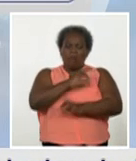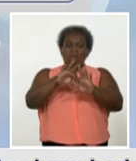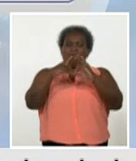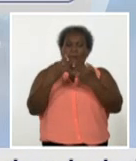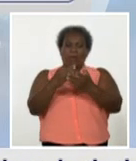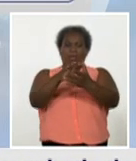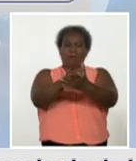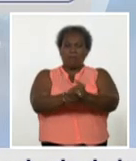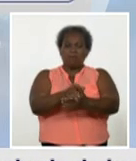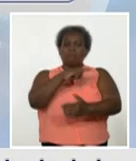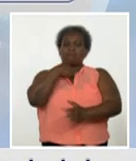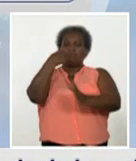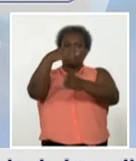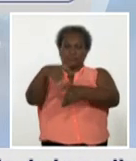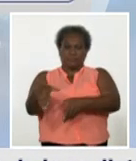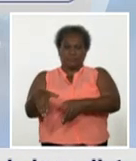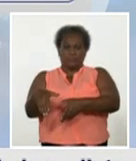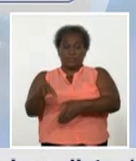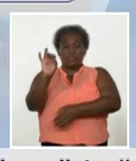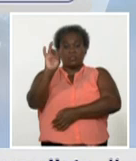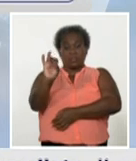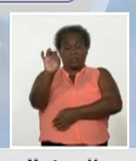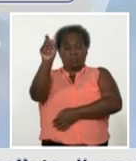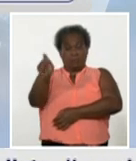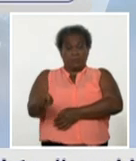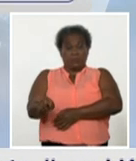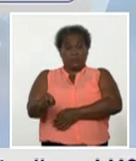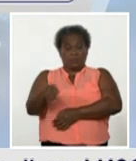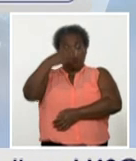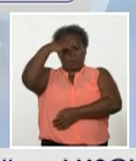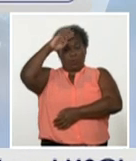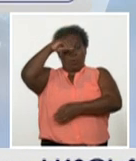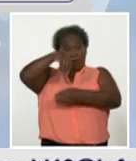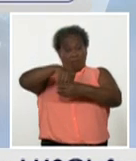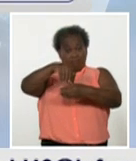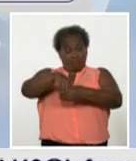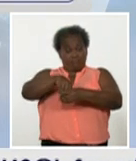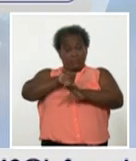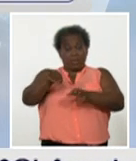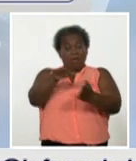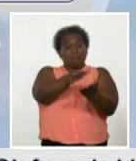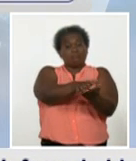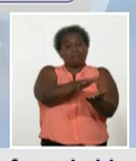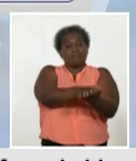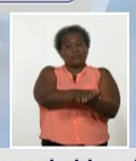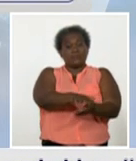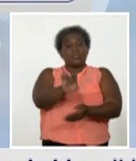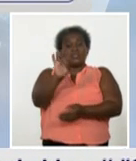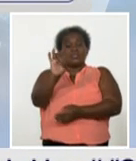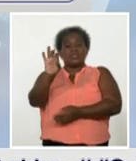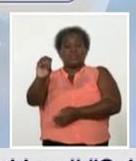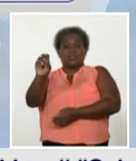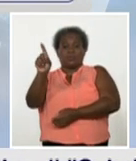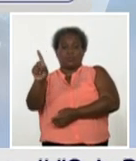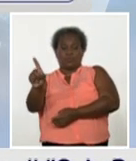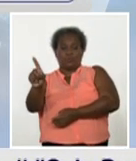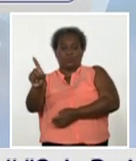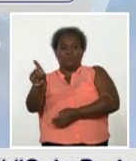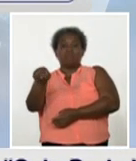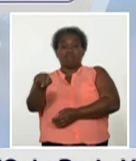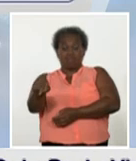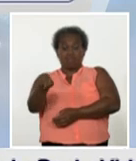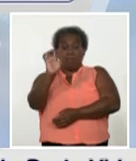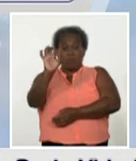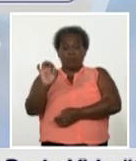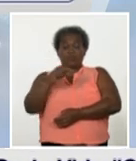por el fallecimiento de siete personas en cuba con lo cual ya se acumulan 701 para una letalidad de